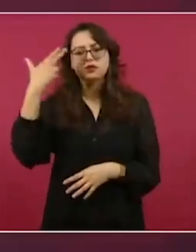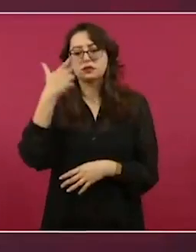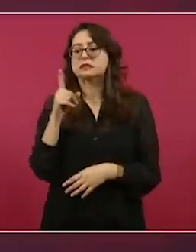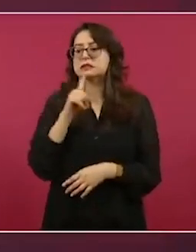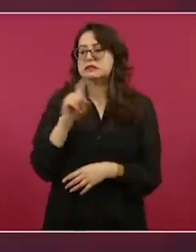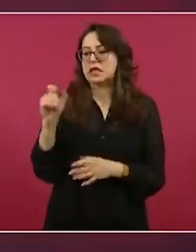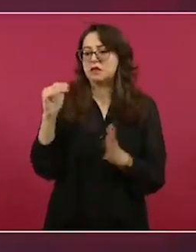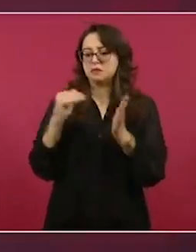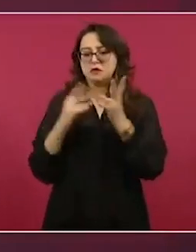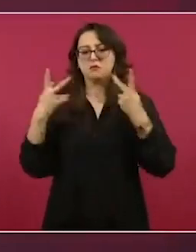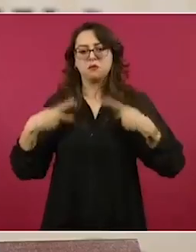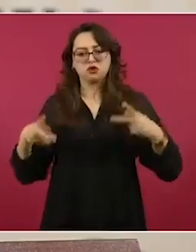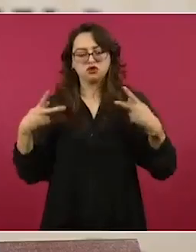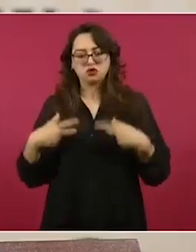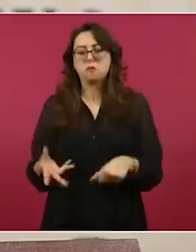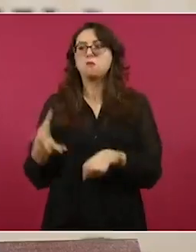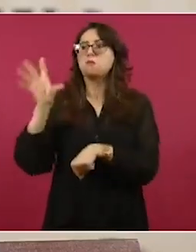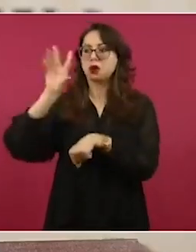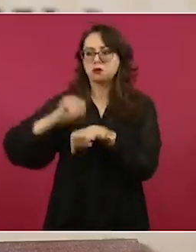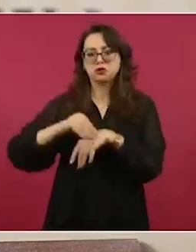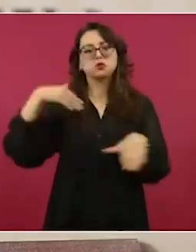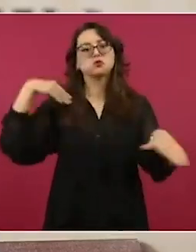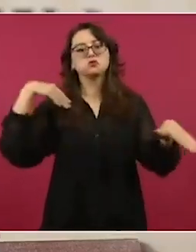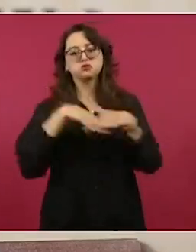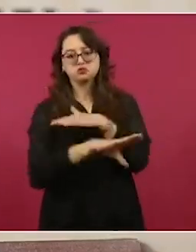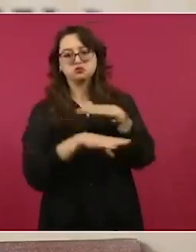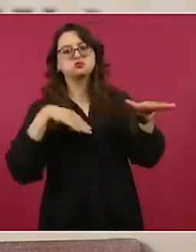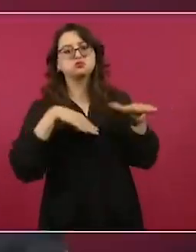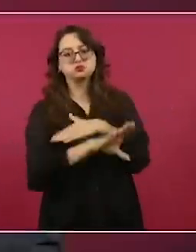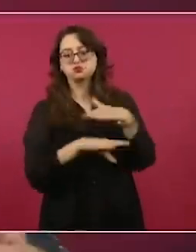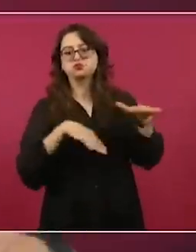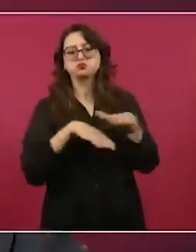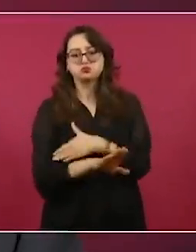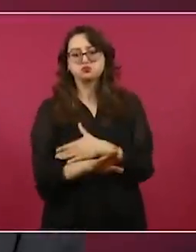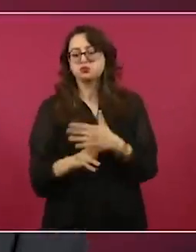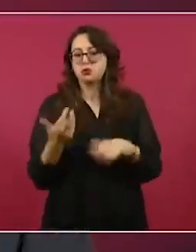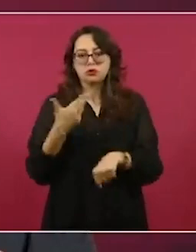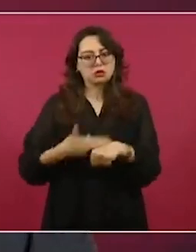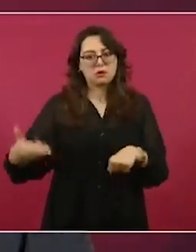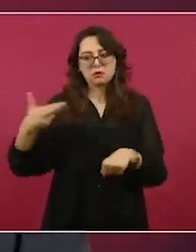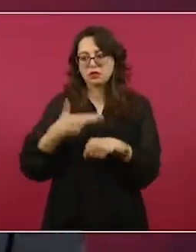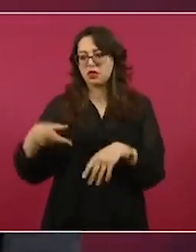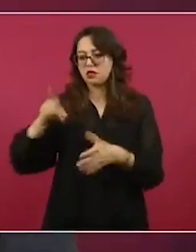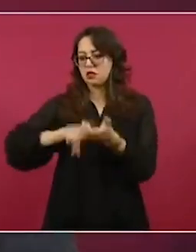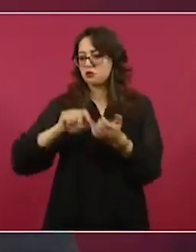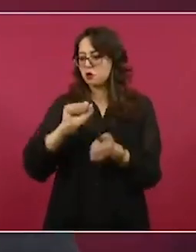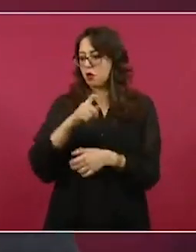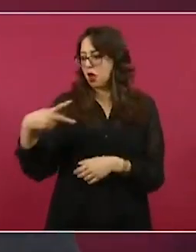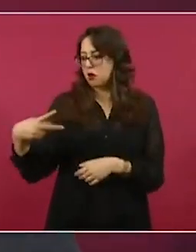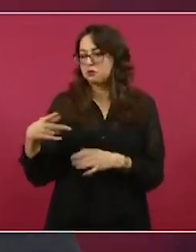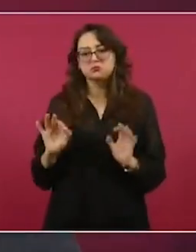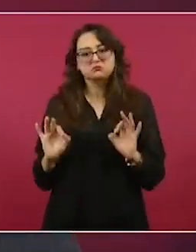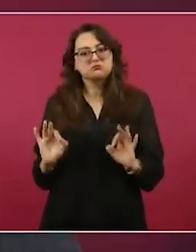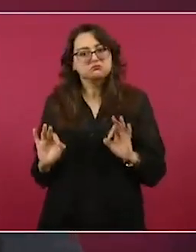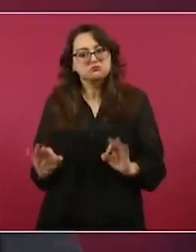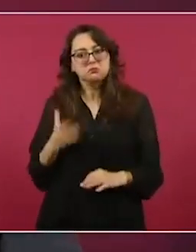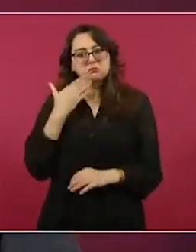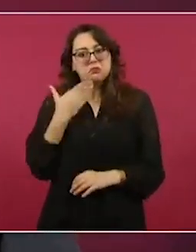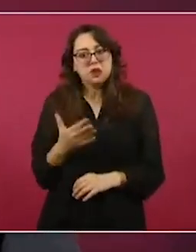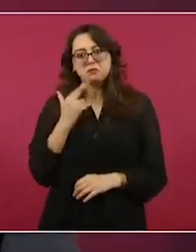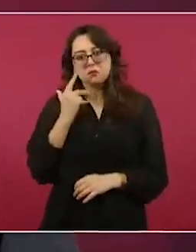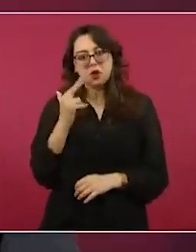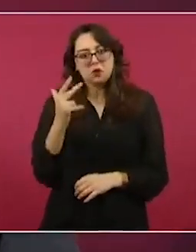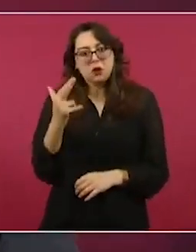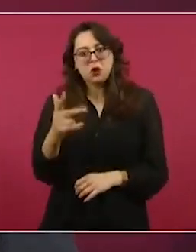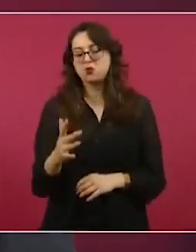El secretario de Relaciones Exteriores, Marcelo Ebrard, informó que luego de la eliminación del llamado Título 42, a partir